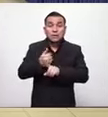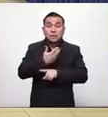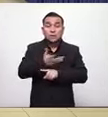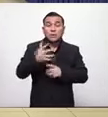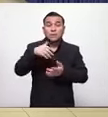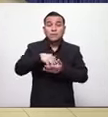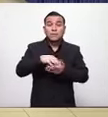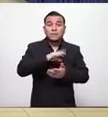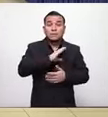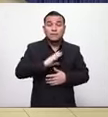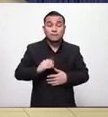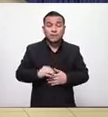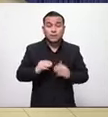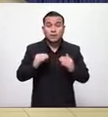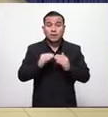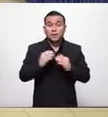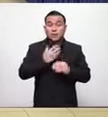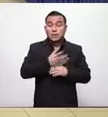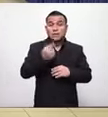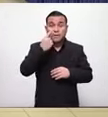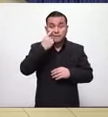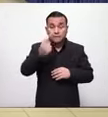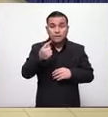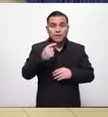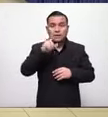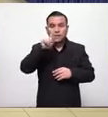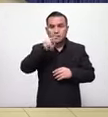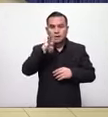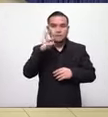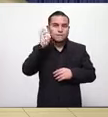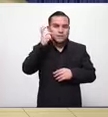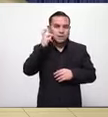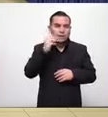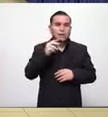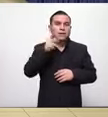salvadoreños aquí presentes y a quienes nos ven por los medios de comunicación